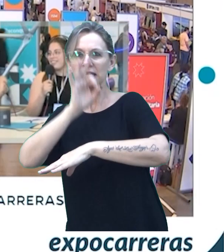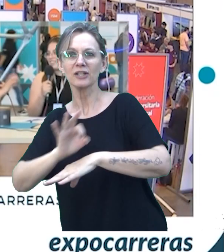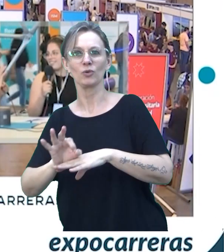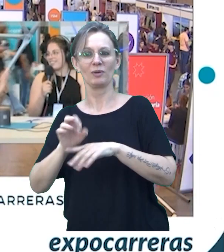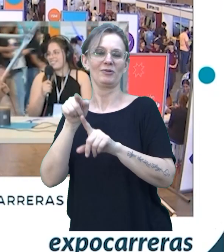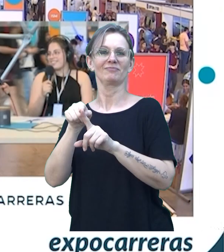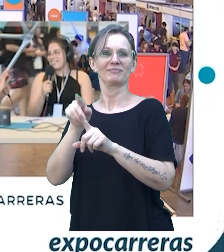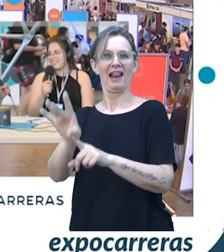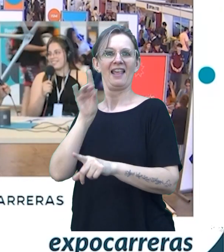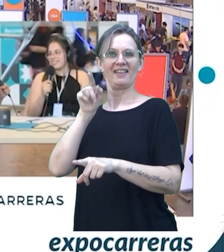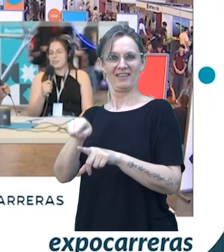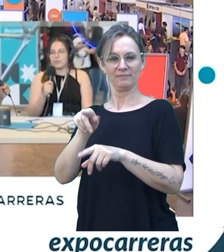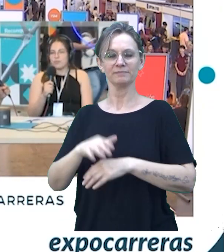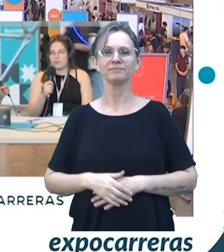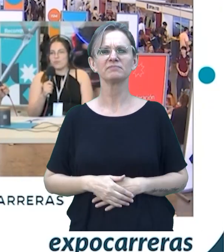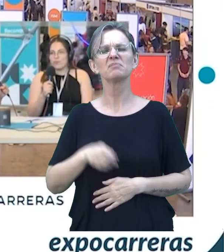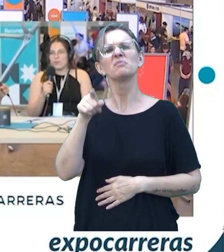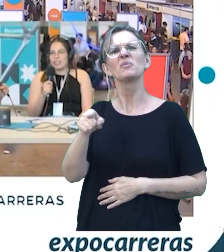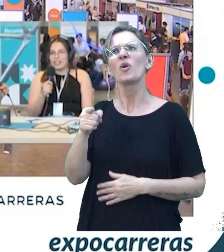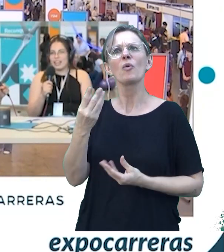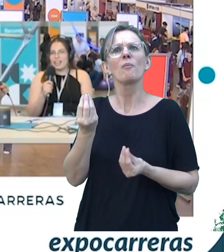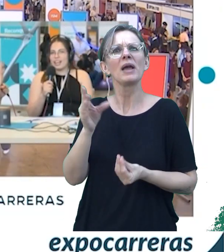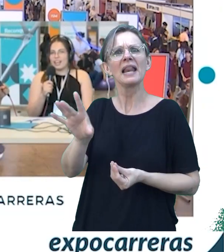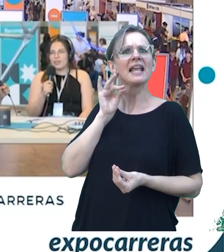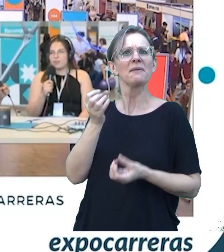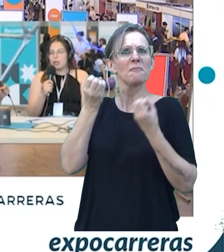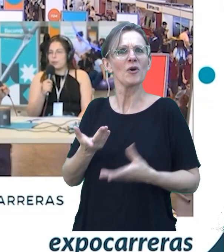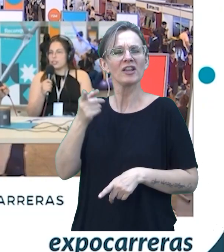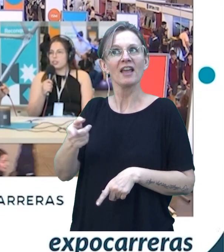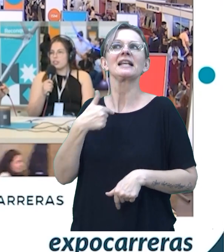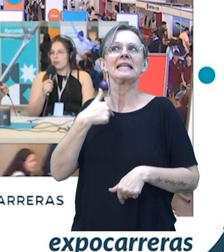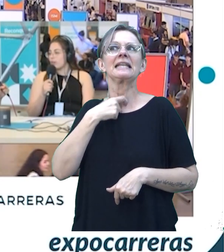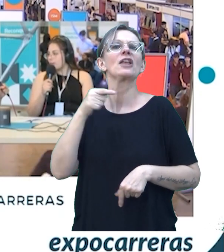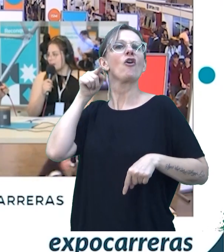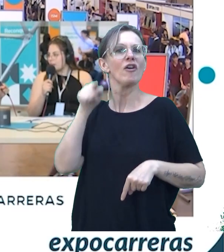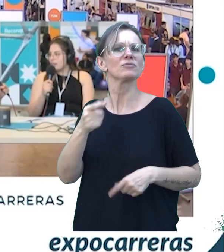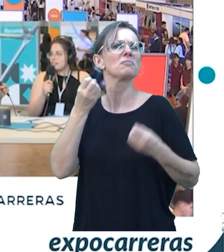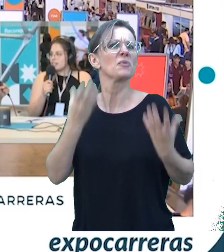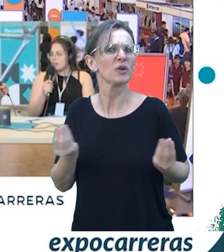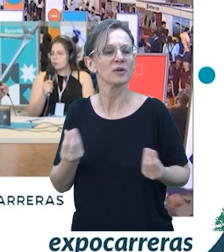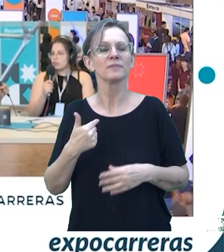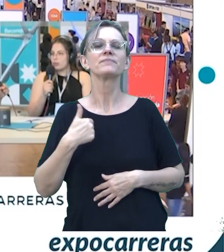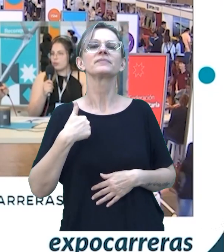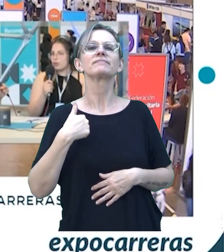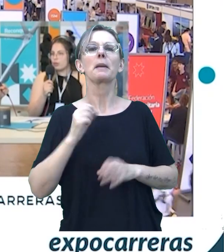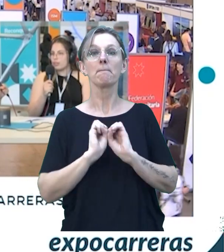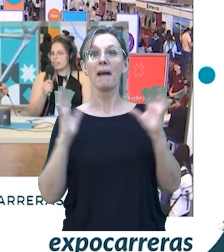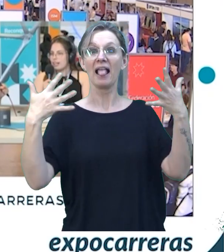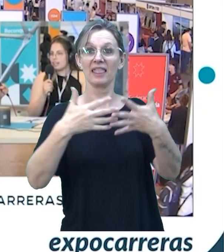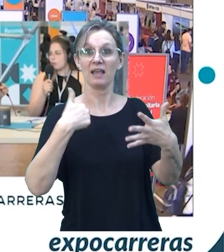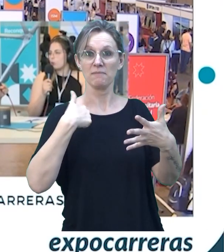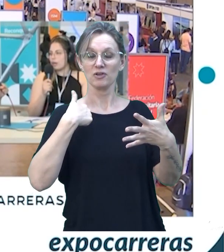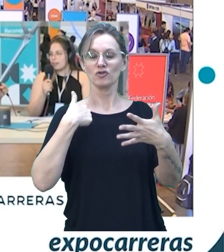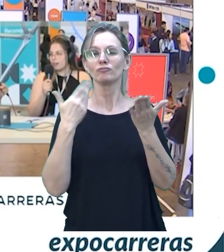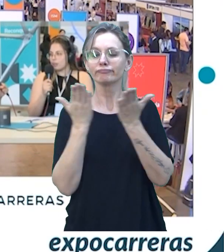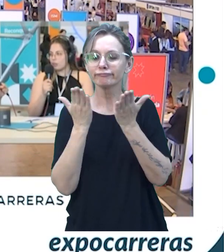¿Y qué fue lo que te ayudó a decidirte por arquitectura? Dijiste, esto es. Porque yo cuando fue pandemia hice curso de dibujo digital